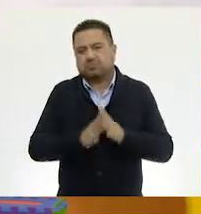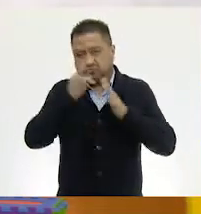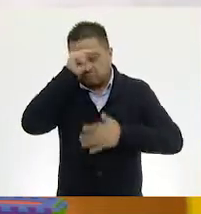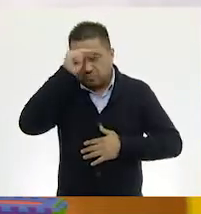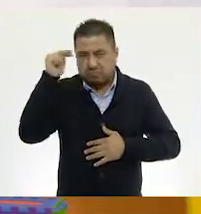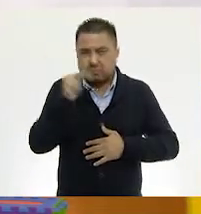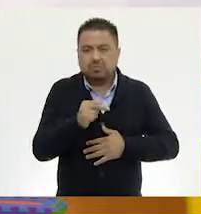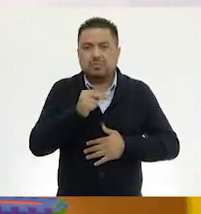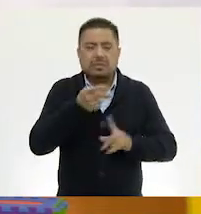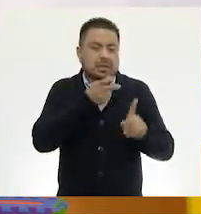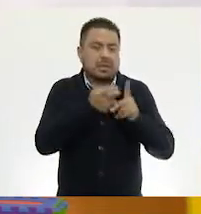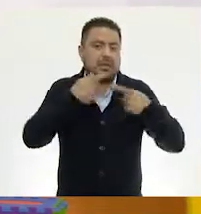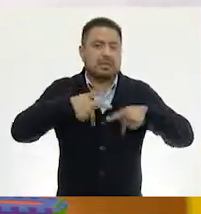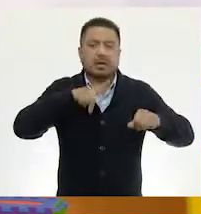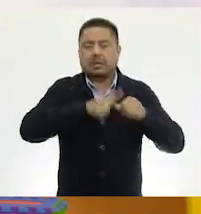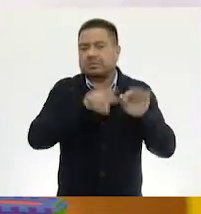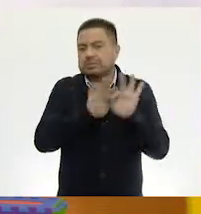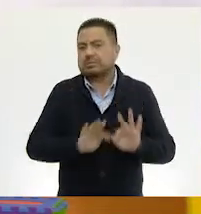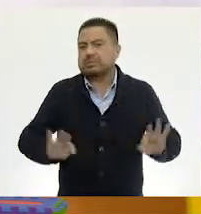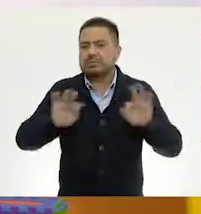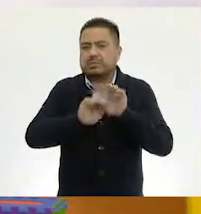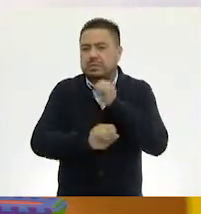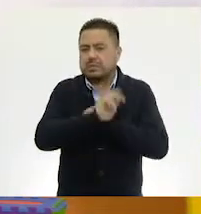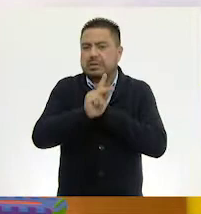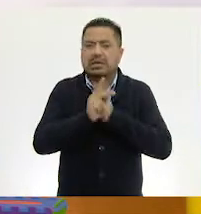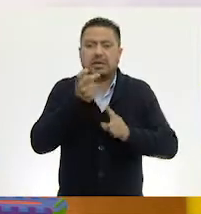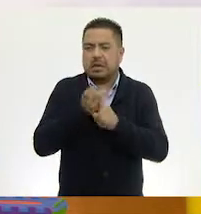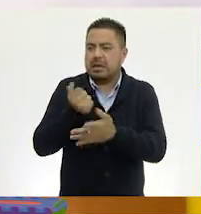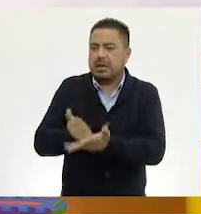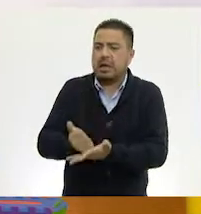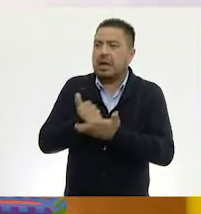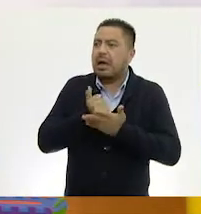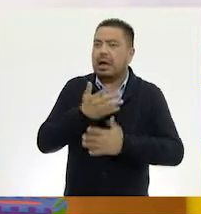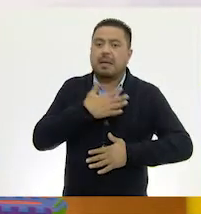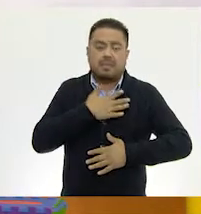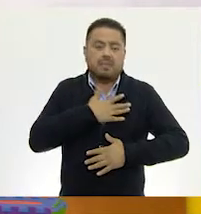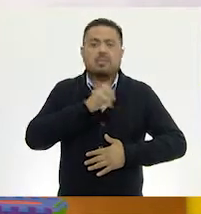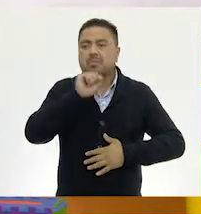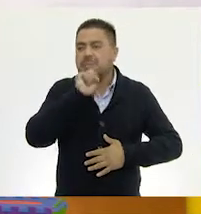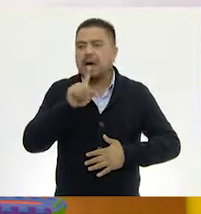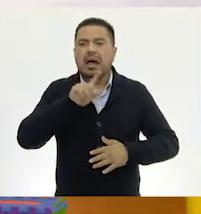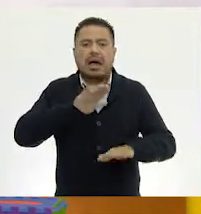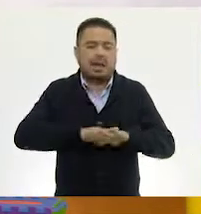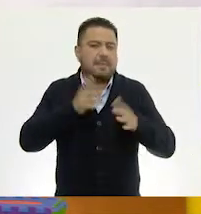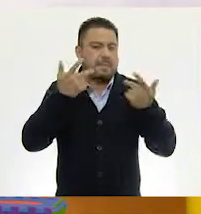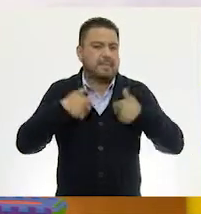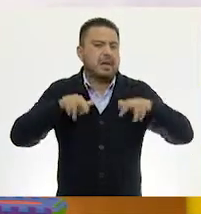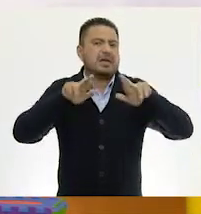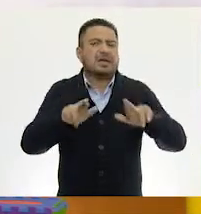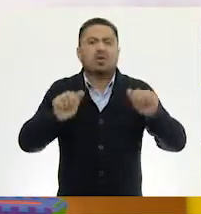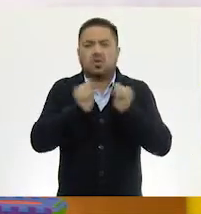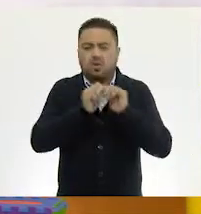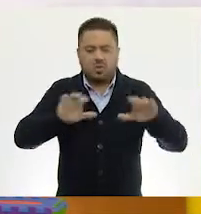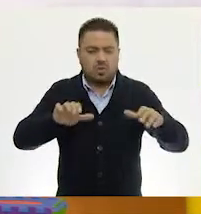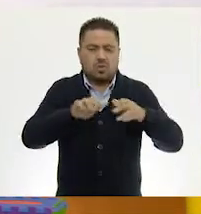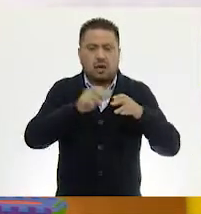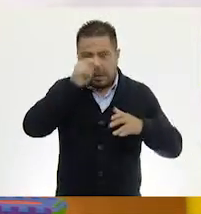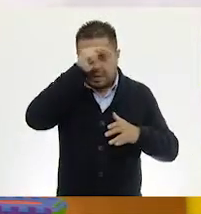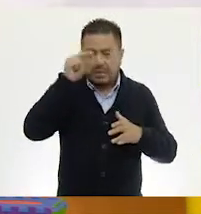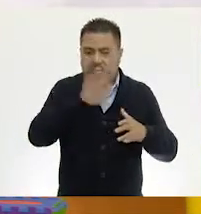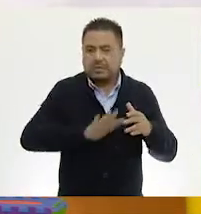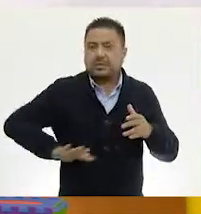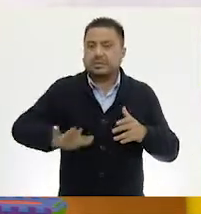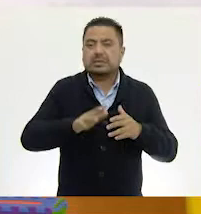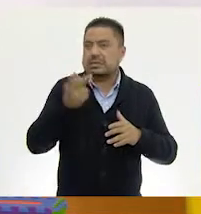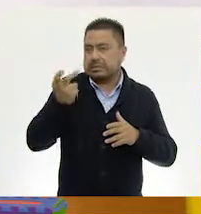México y son personajes emblemáticos de nuestro país. Y eso nos ayuda muchísimo también a tenerlo como más representación de esta parte de la mexicana, ¿no?